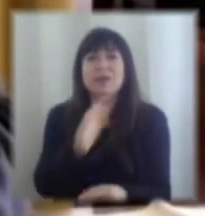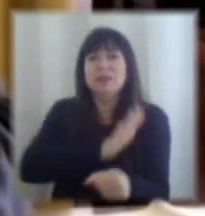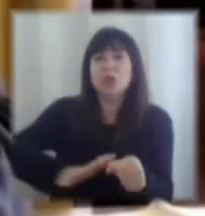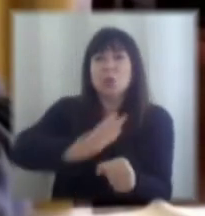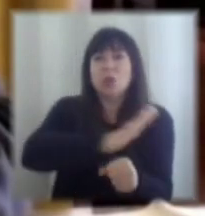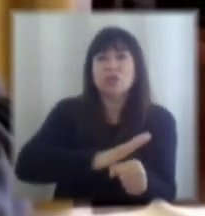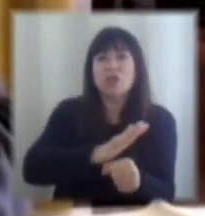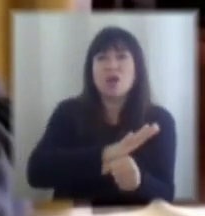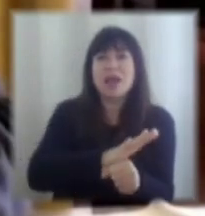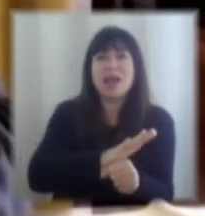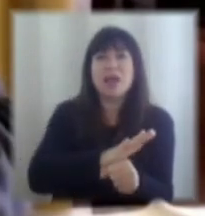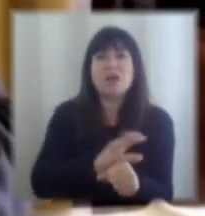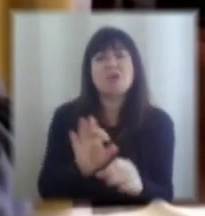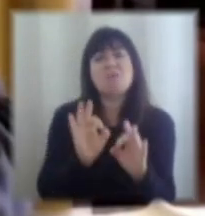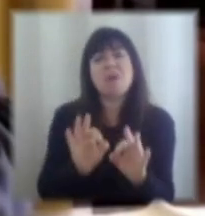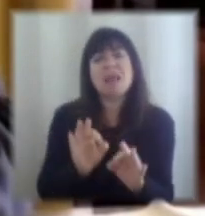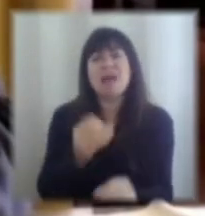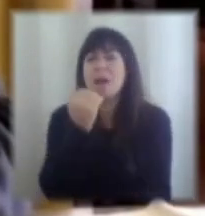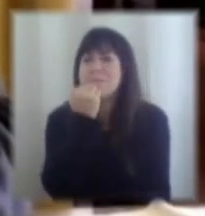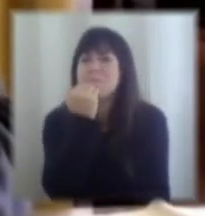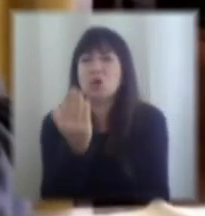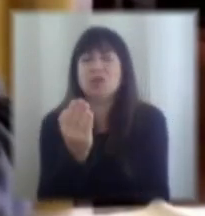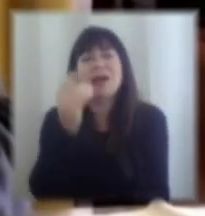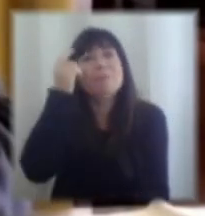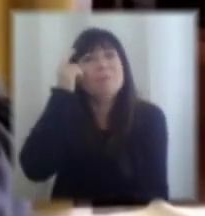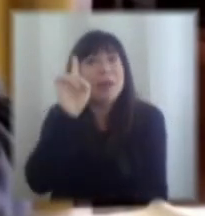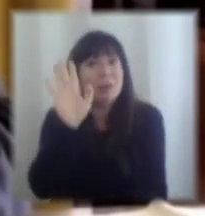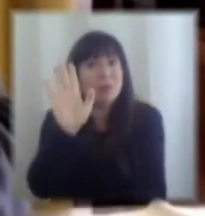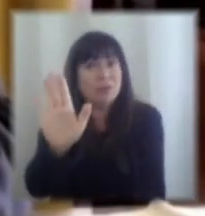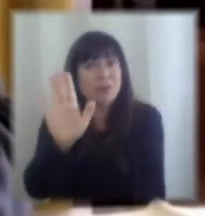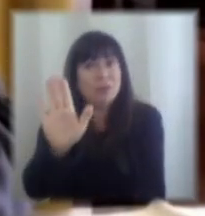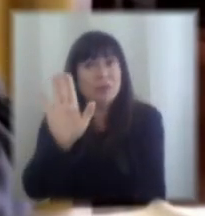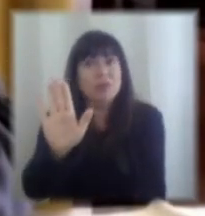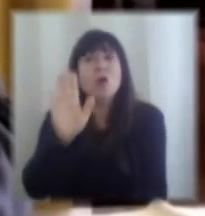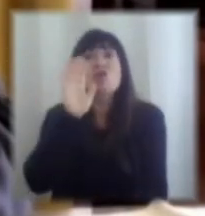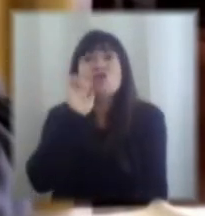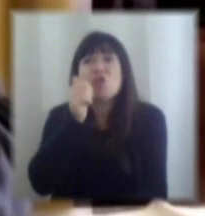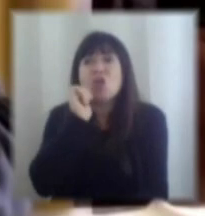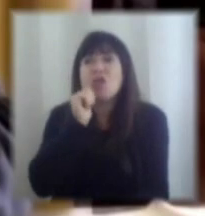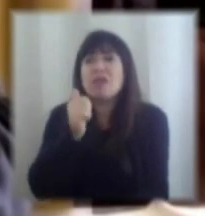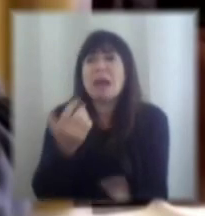normalidad, bueno, importa menos porque son capaces de generar ingresos,